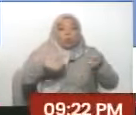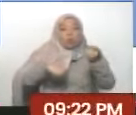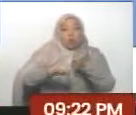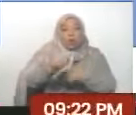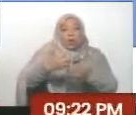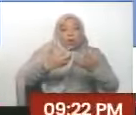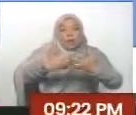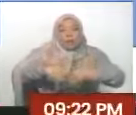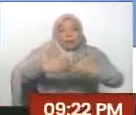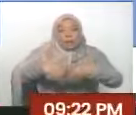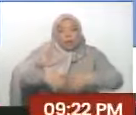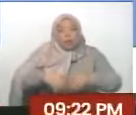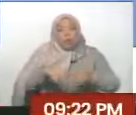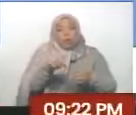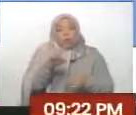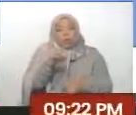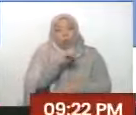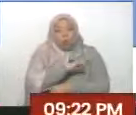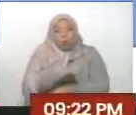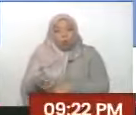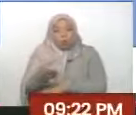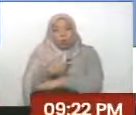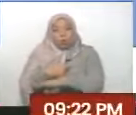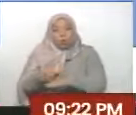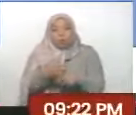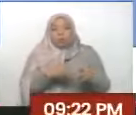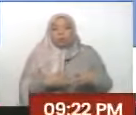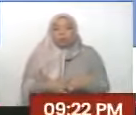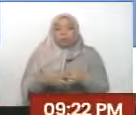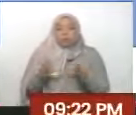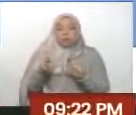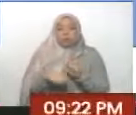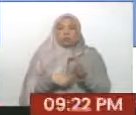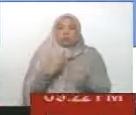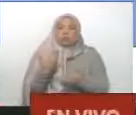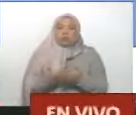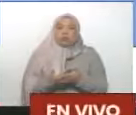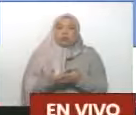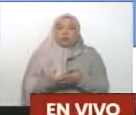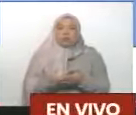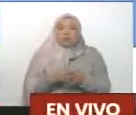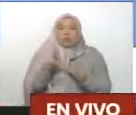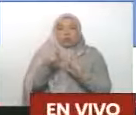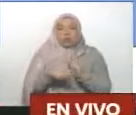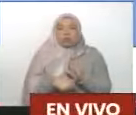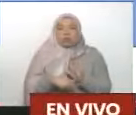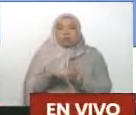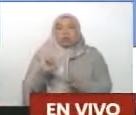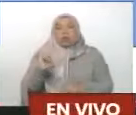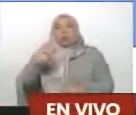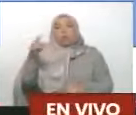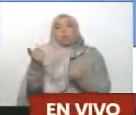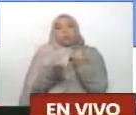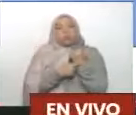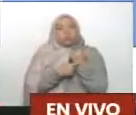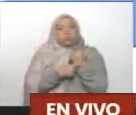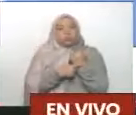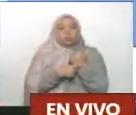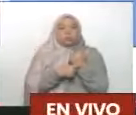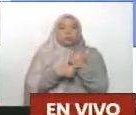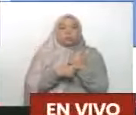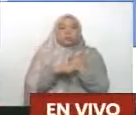de Cicco, por orden del gobierno de los Estados Unidos, en complicidad con quién, con el ladrón de Guaidó, con el ladrón de Julio